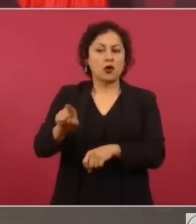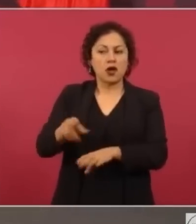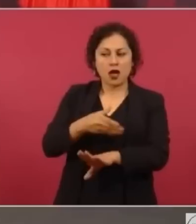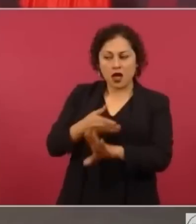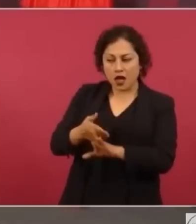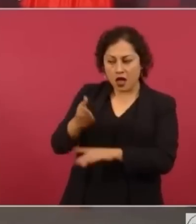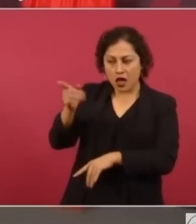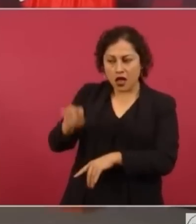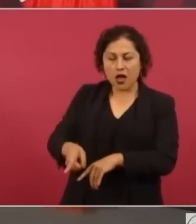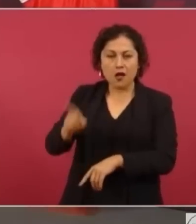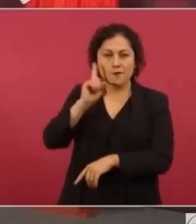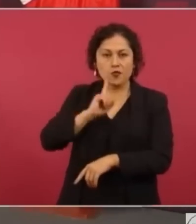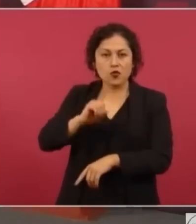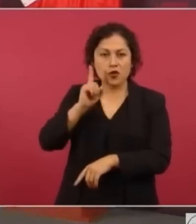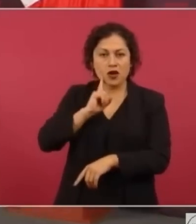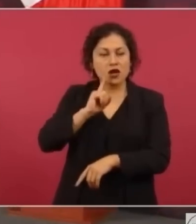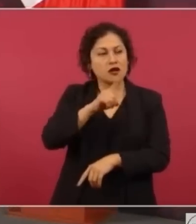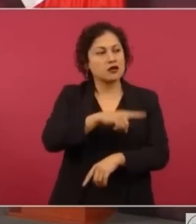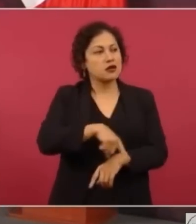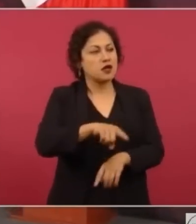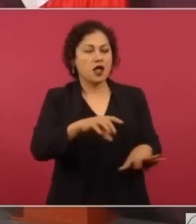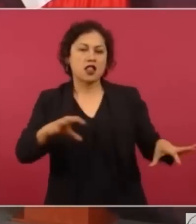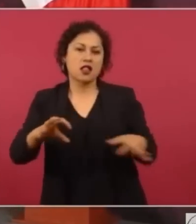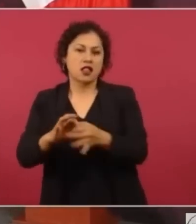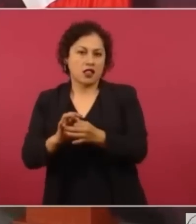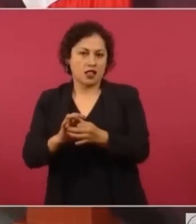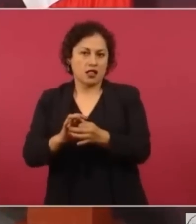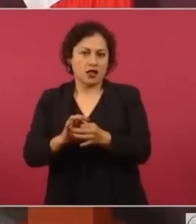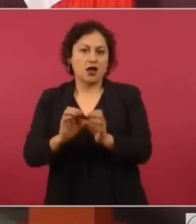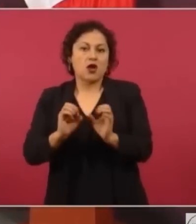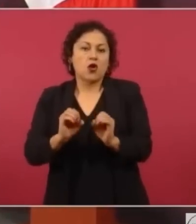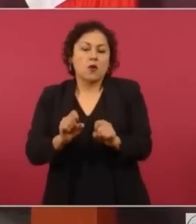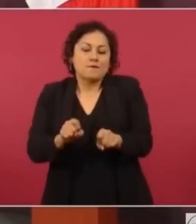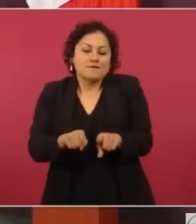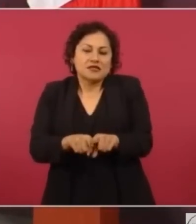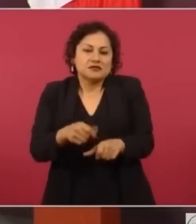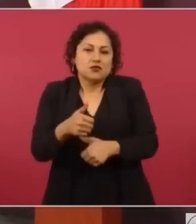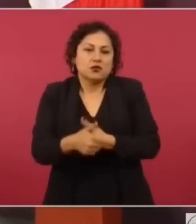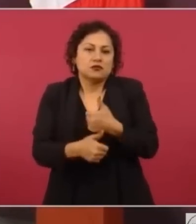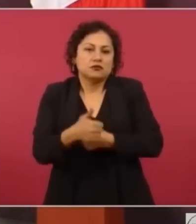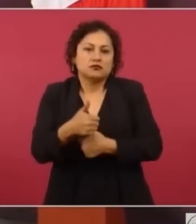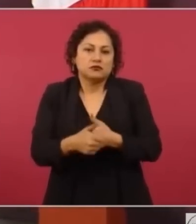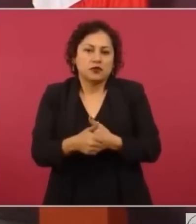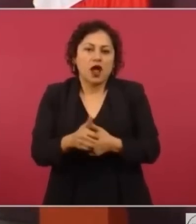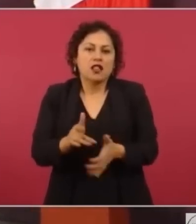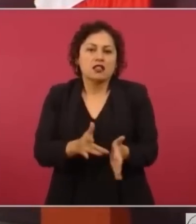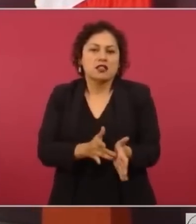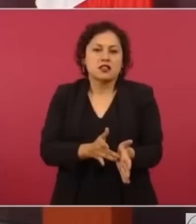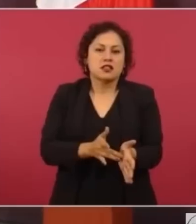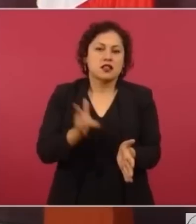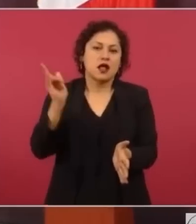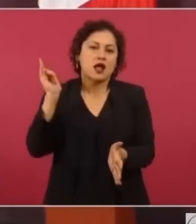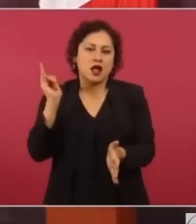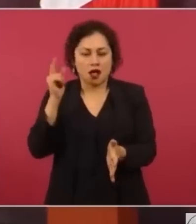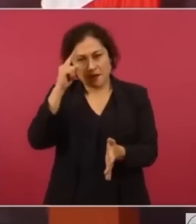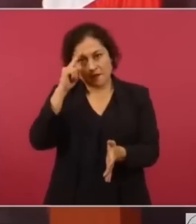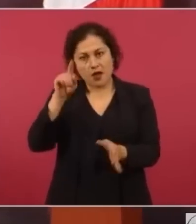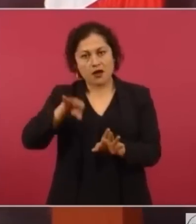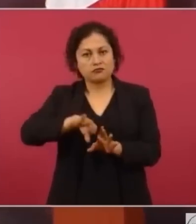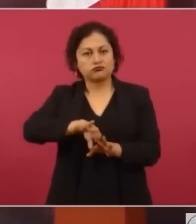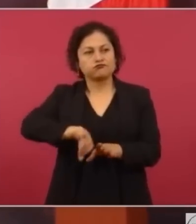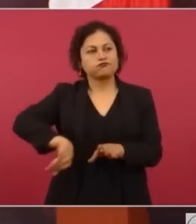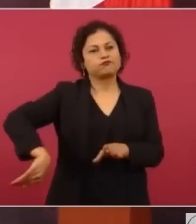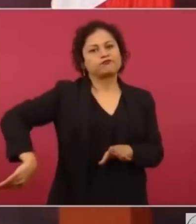que podían perder y que de esa manera hacían a un lado a la